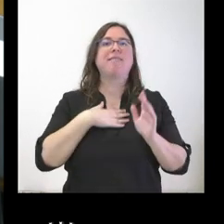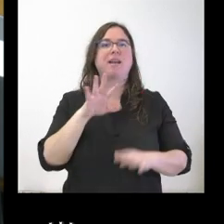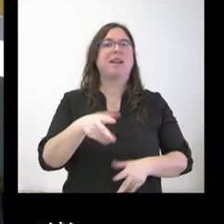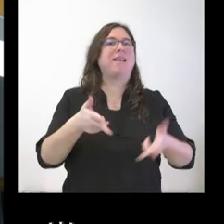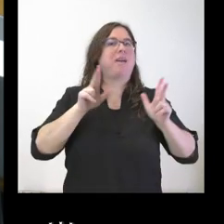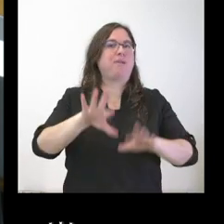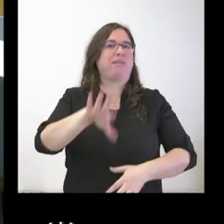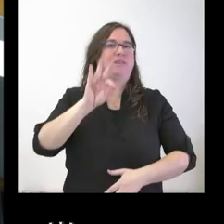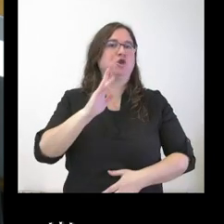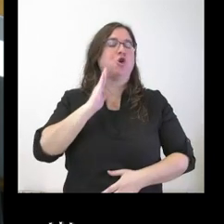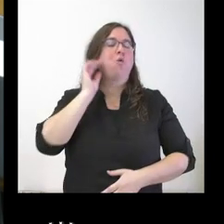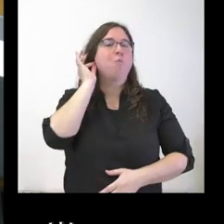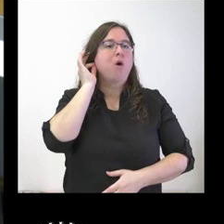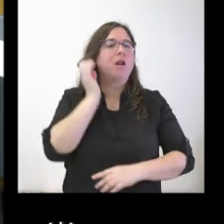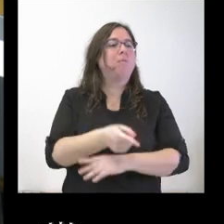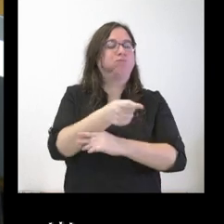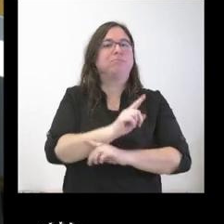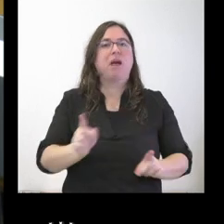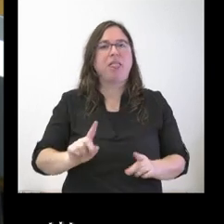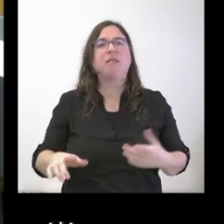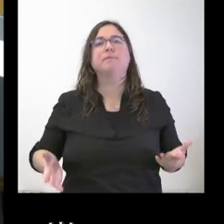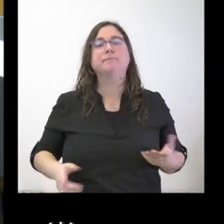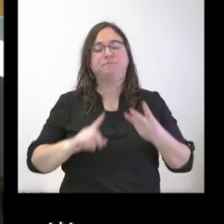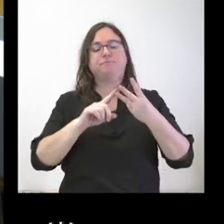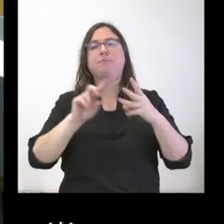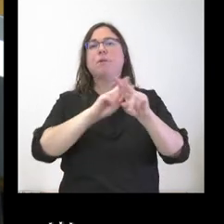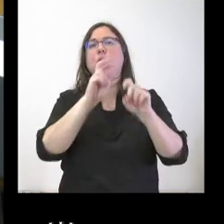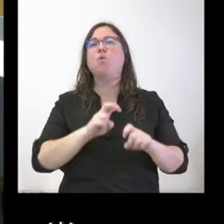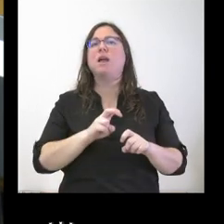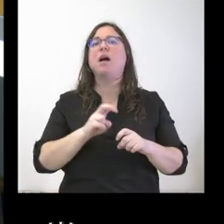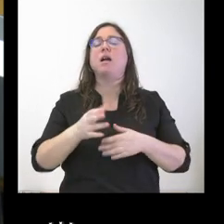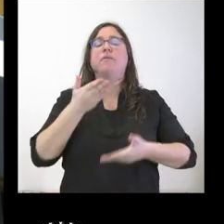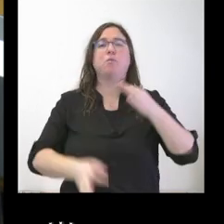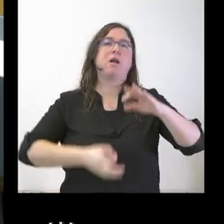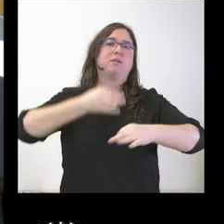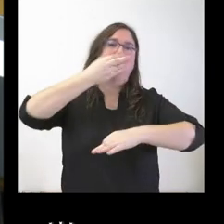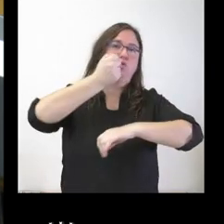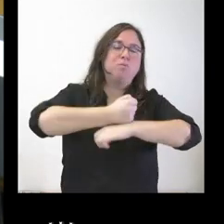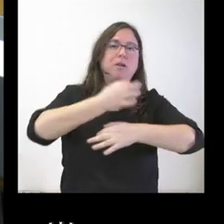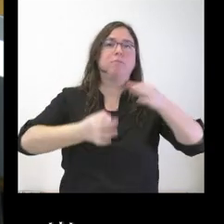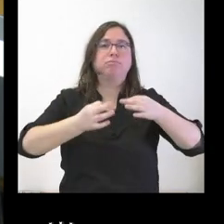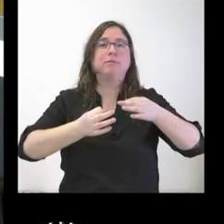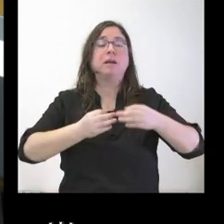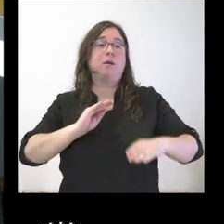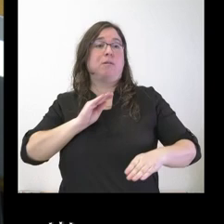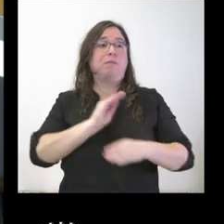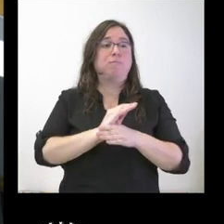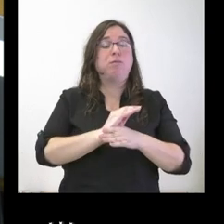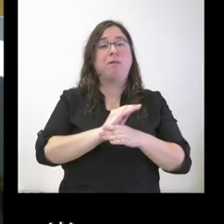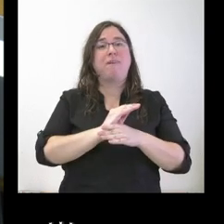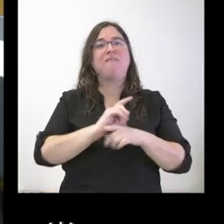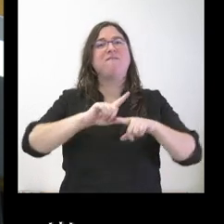mujeres y que no fueran coaccionadas. Y luego, por último, el TSJ ha condenado a la Consejería de Familia a indemnizar a una mujer y sus dos hijas